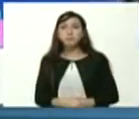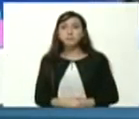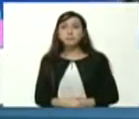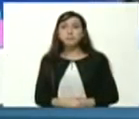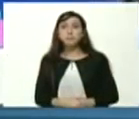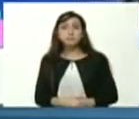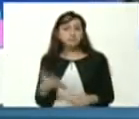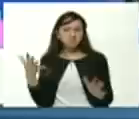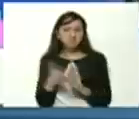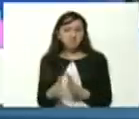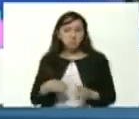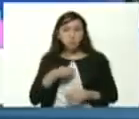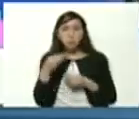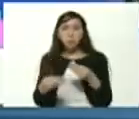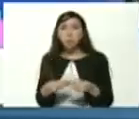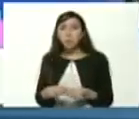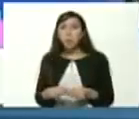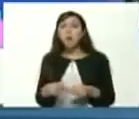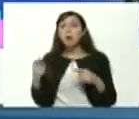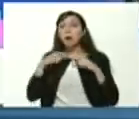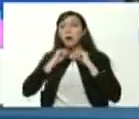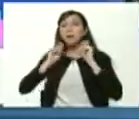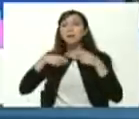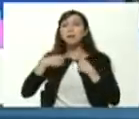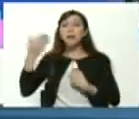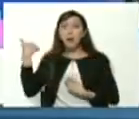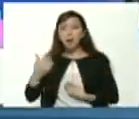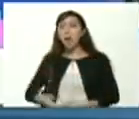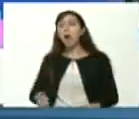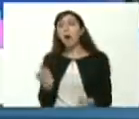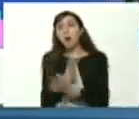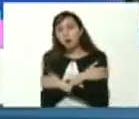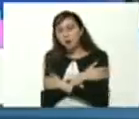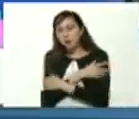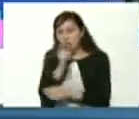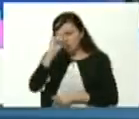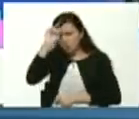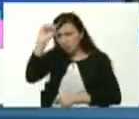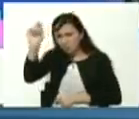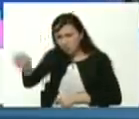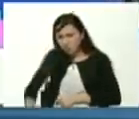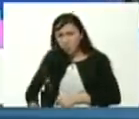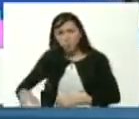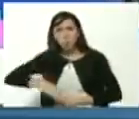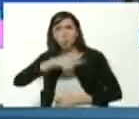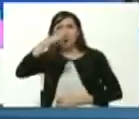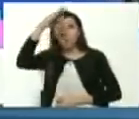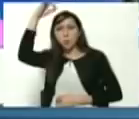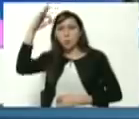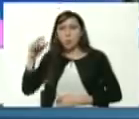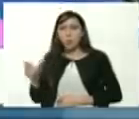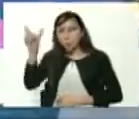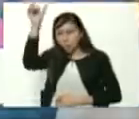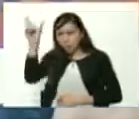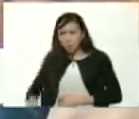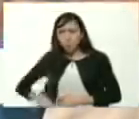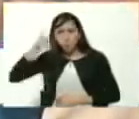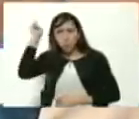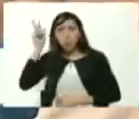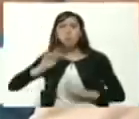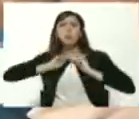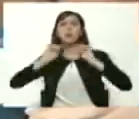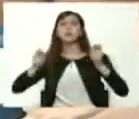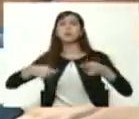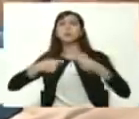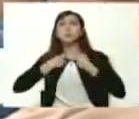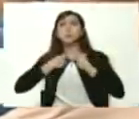eso nos dedicamos con el profe Aristóbulo Isturi pido un aplauso a la memoria eterna al espíritu inmortal del profesor Aristóbulo